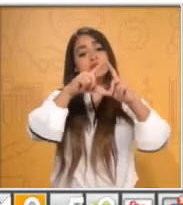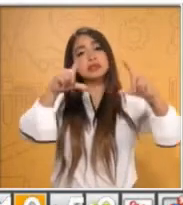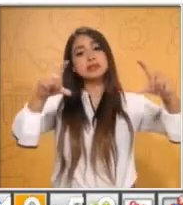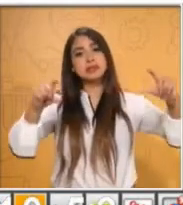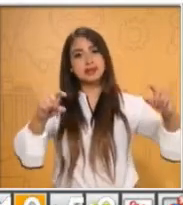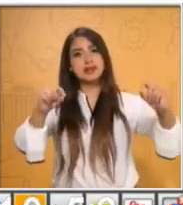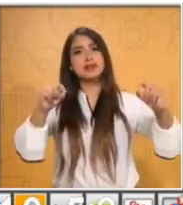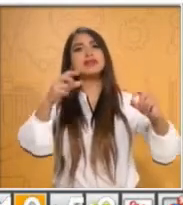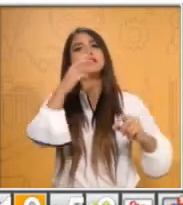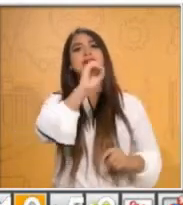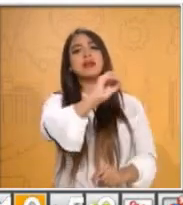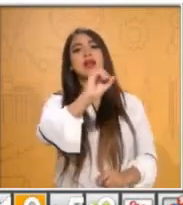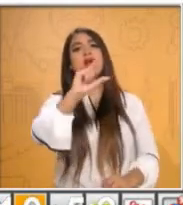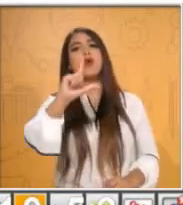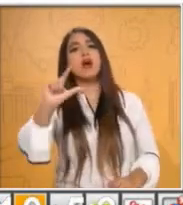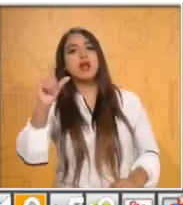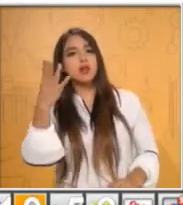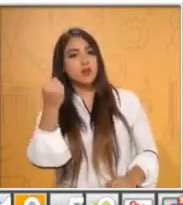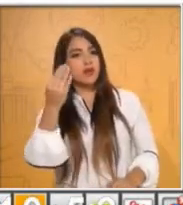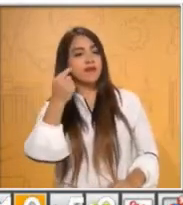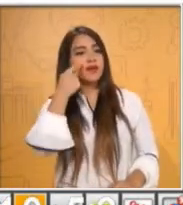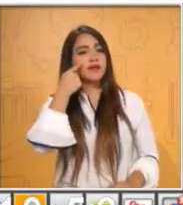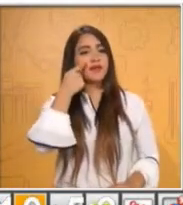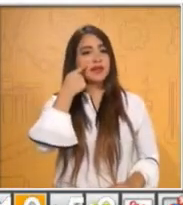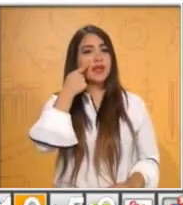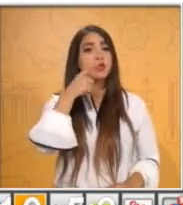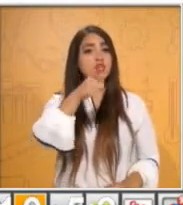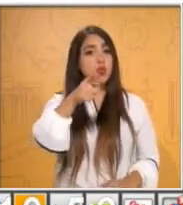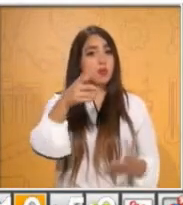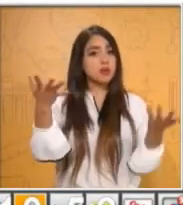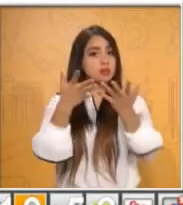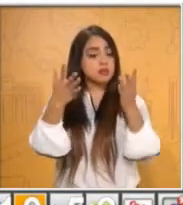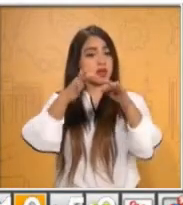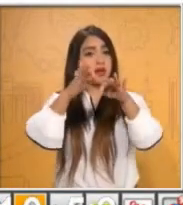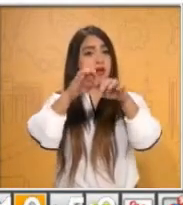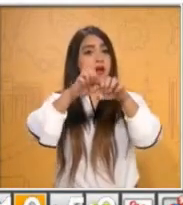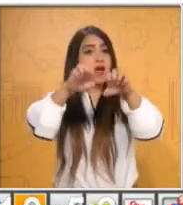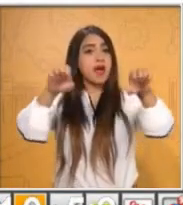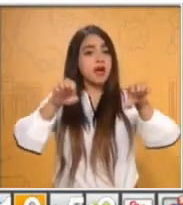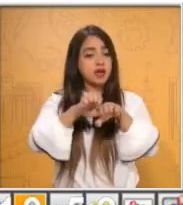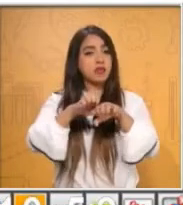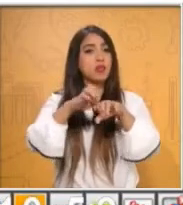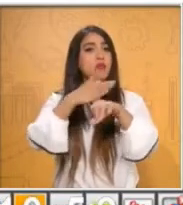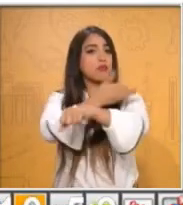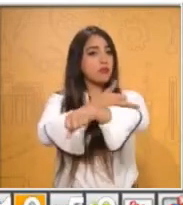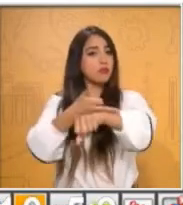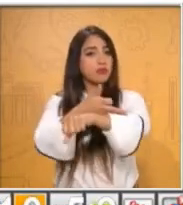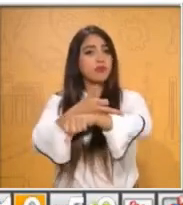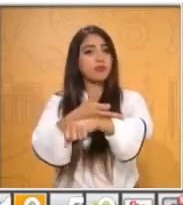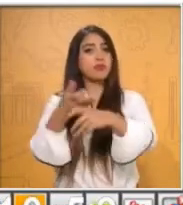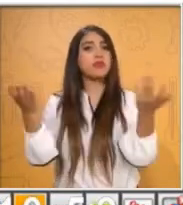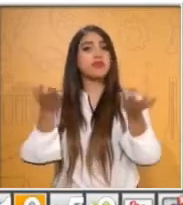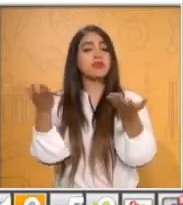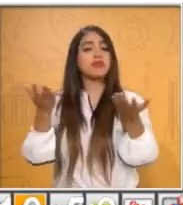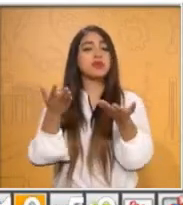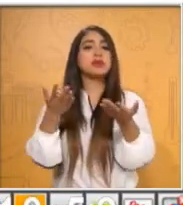nueve. Bien, ahorita en familia vas a formar un equipo para estar jugando y utilizar las tarjetitas del cero